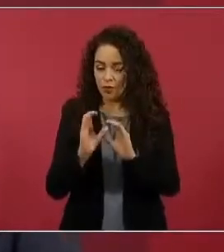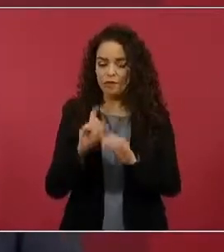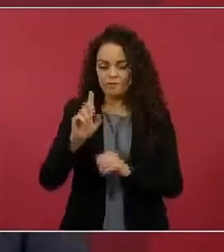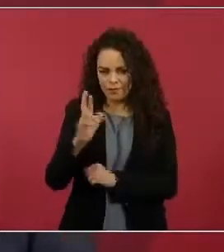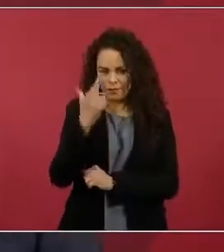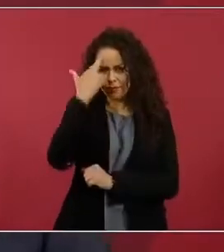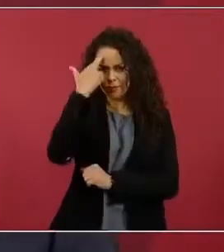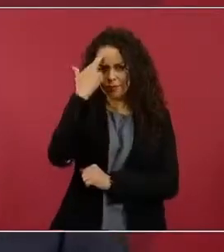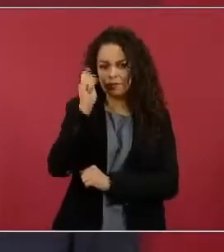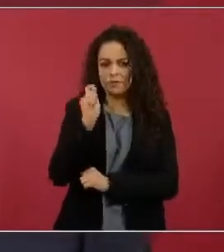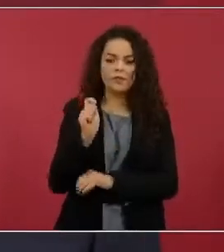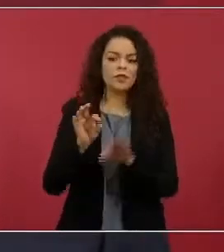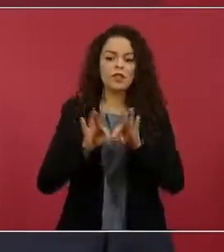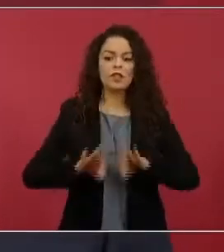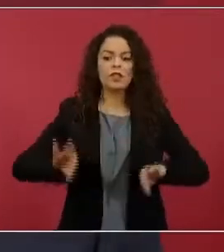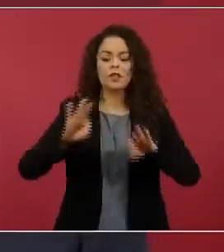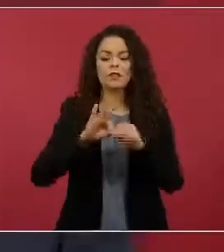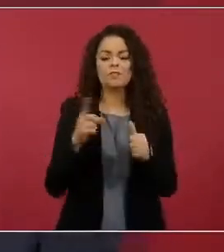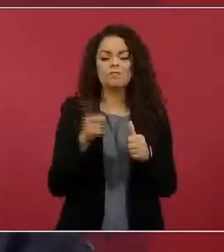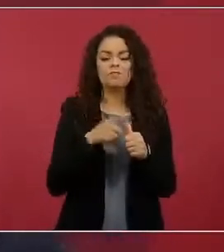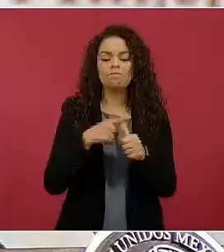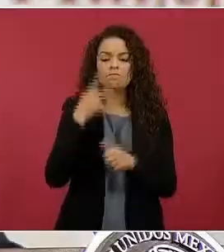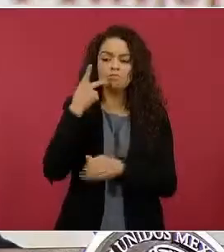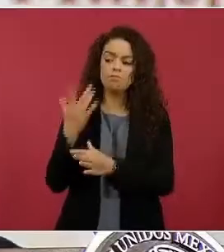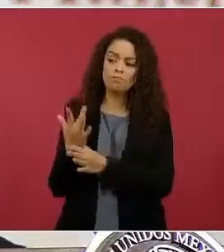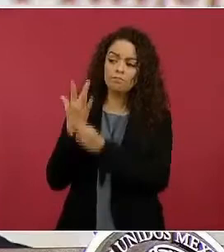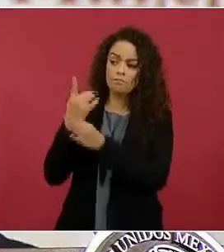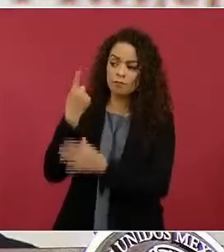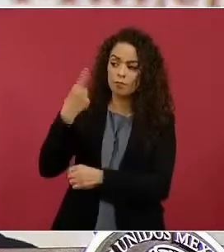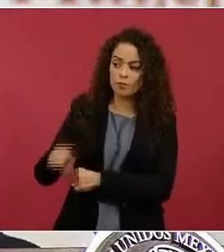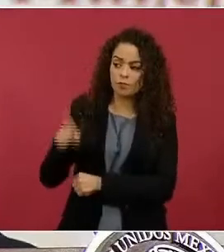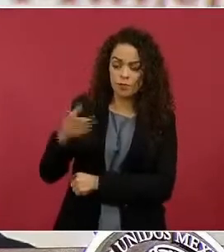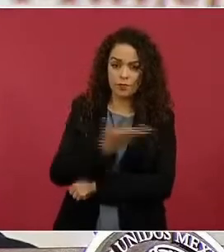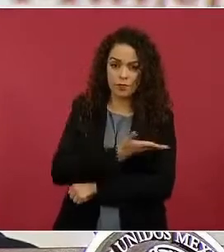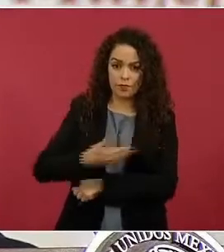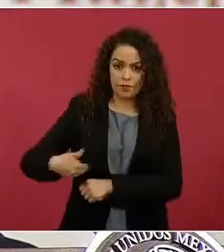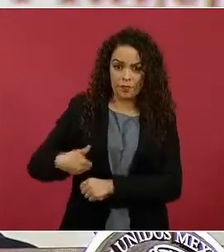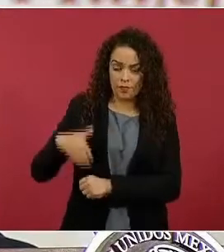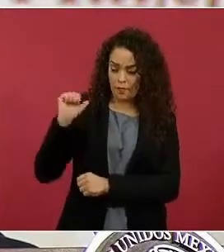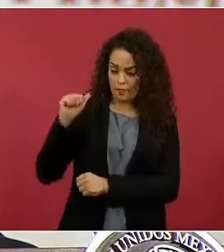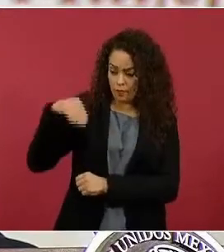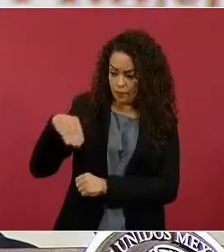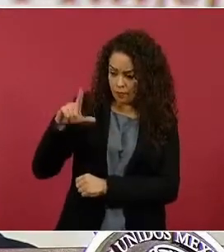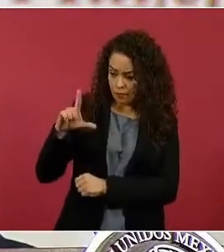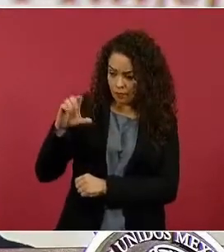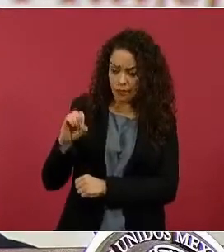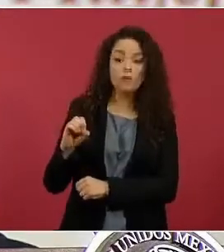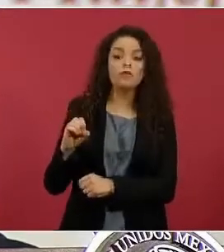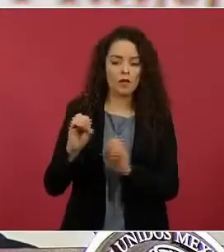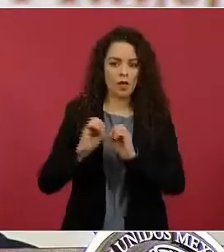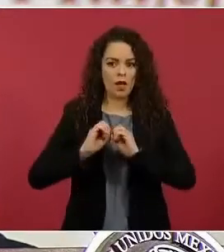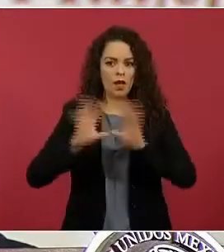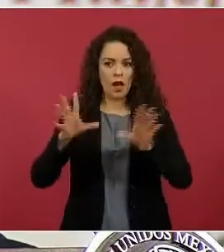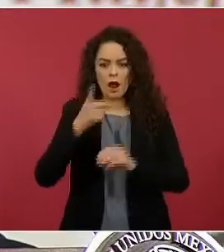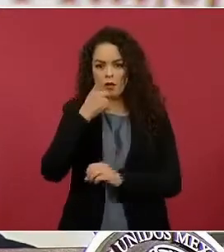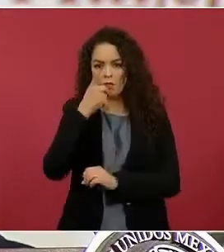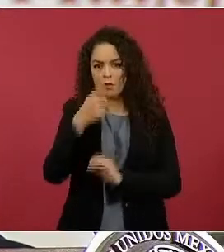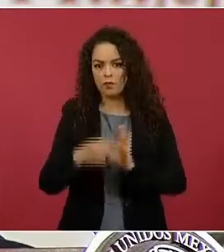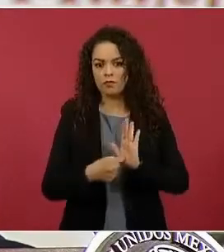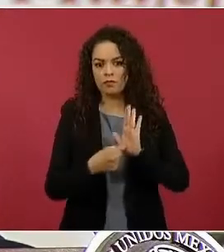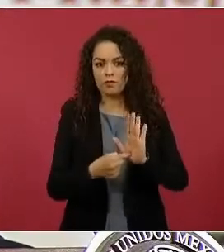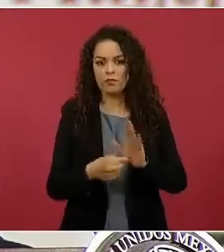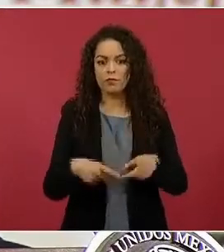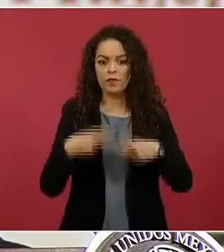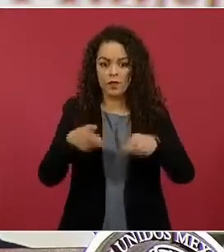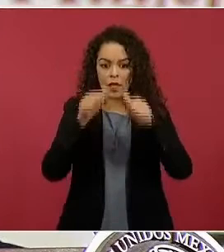las prioridades que ha marcado el presidente de la República están claramente señaladas para atender los temas